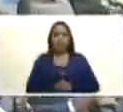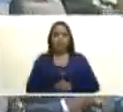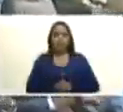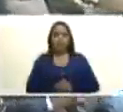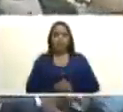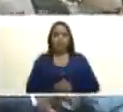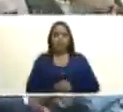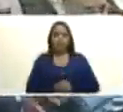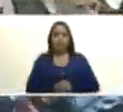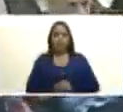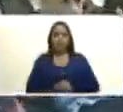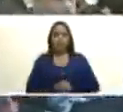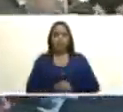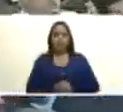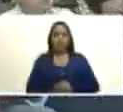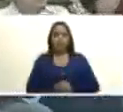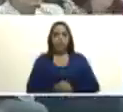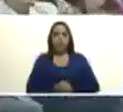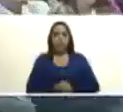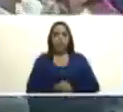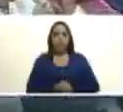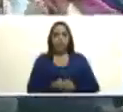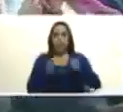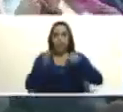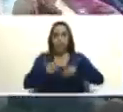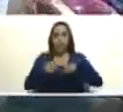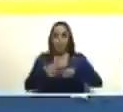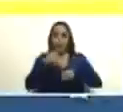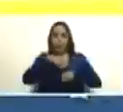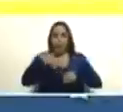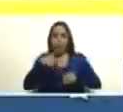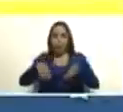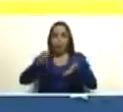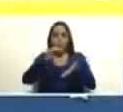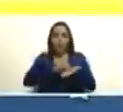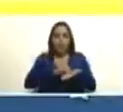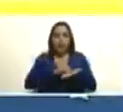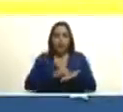hoy nos hemos vuelto a convocar